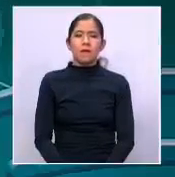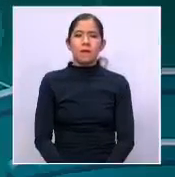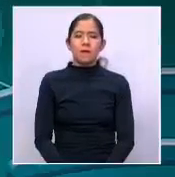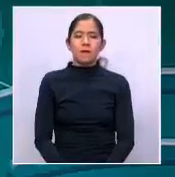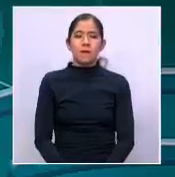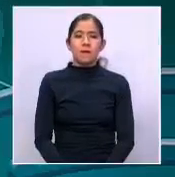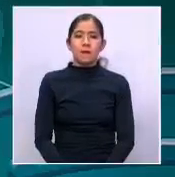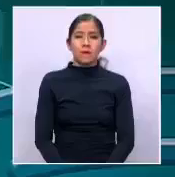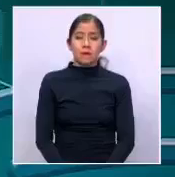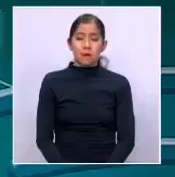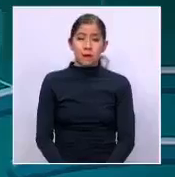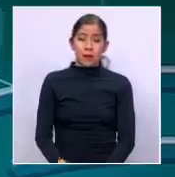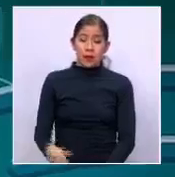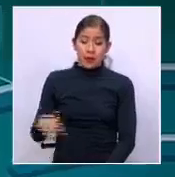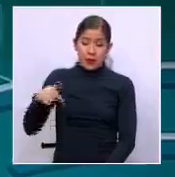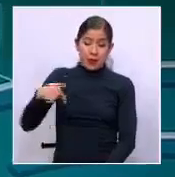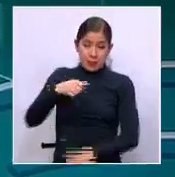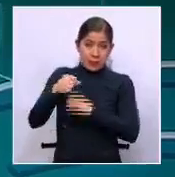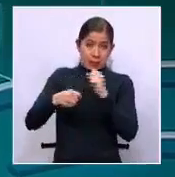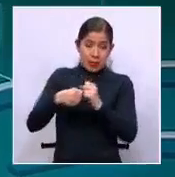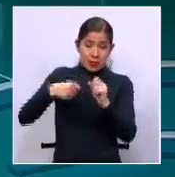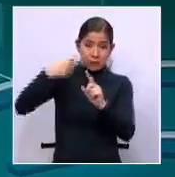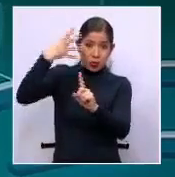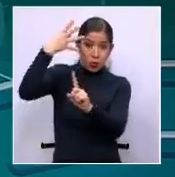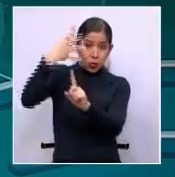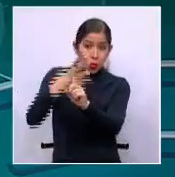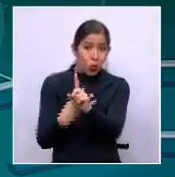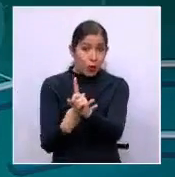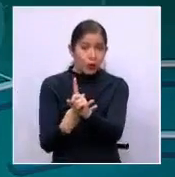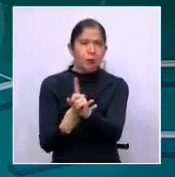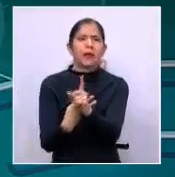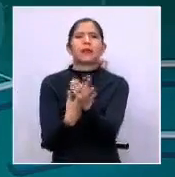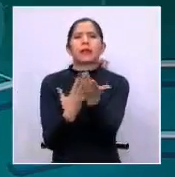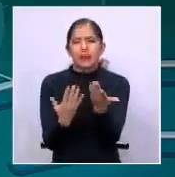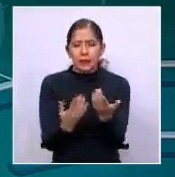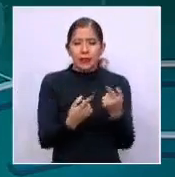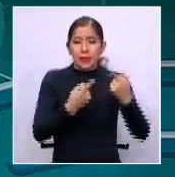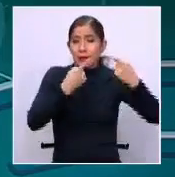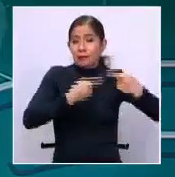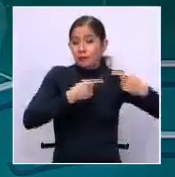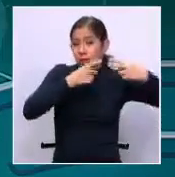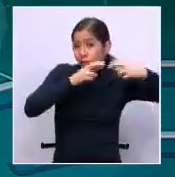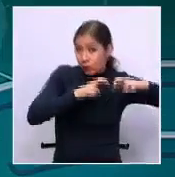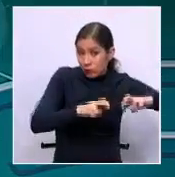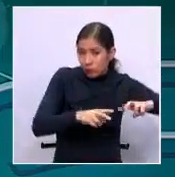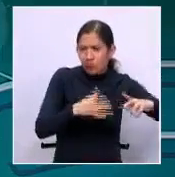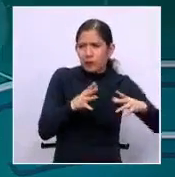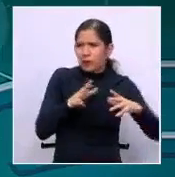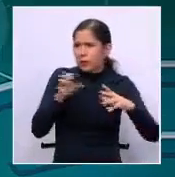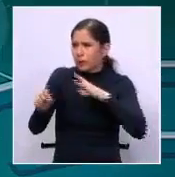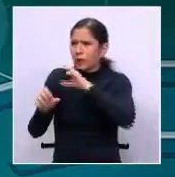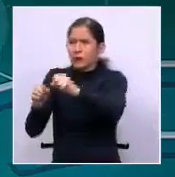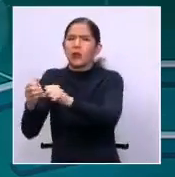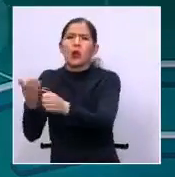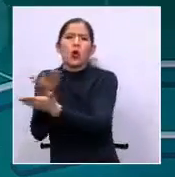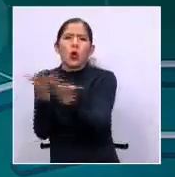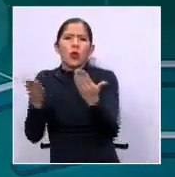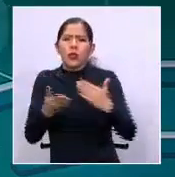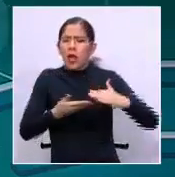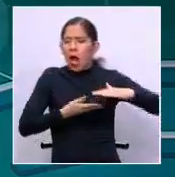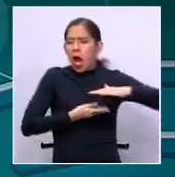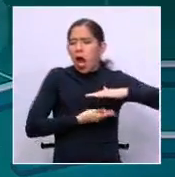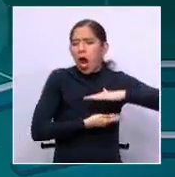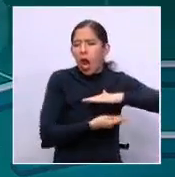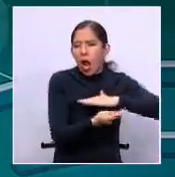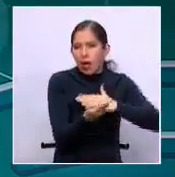Durante el primer cuatrimestre de esta gestión de comisos por la lucha contra el contrabando, ascienden a 205.3 millones de